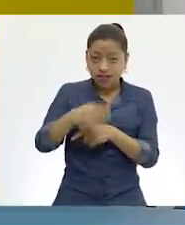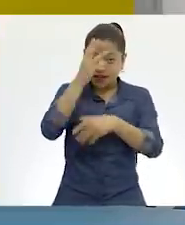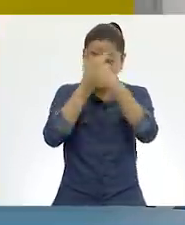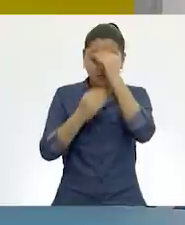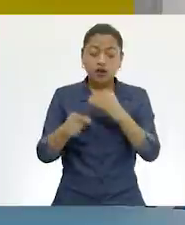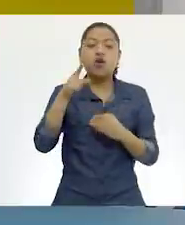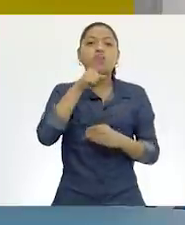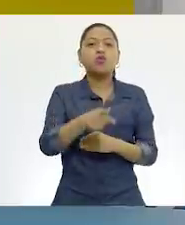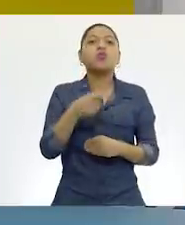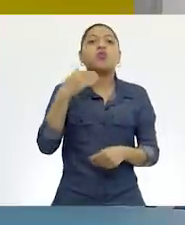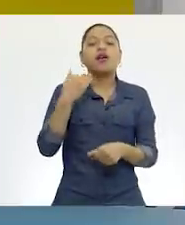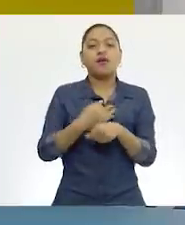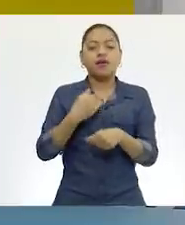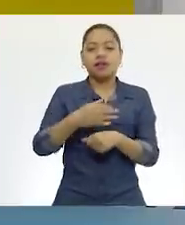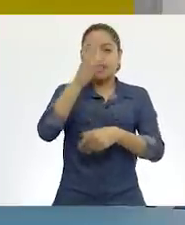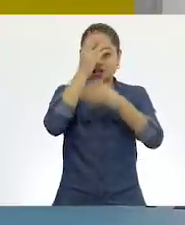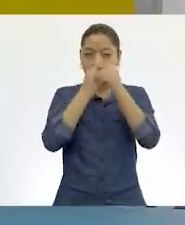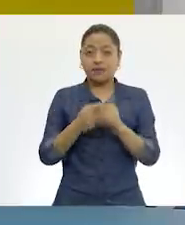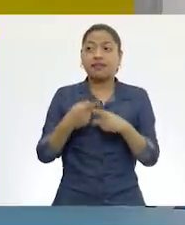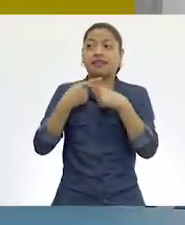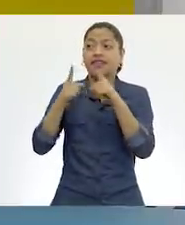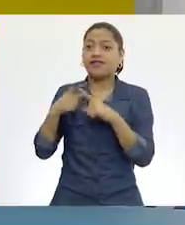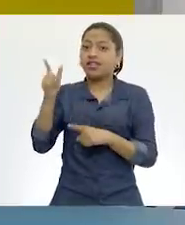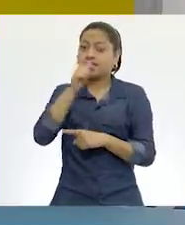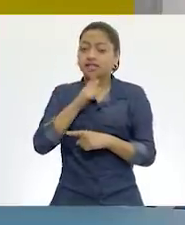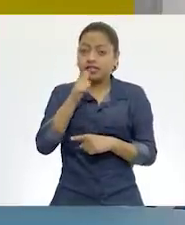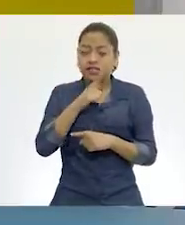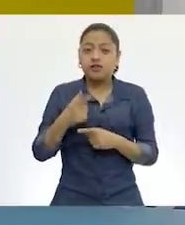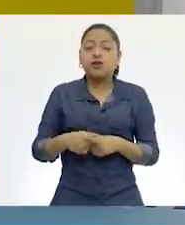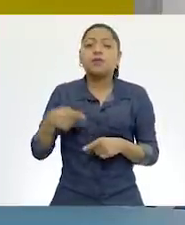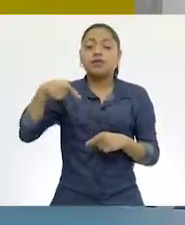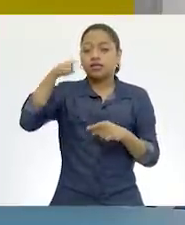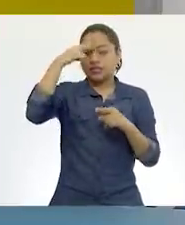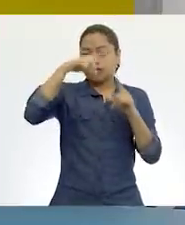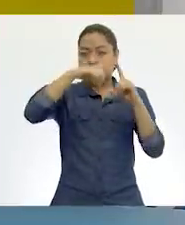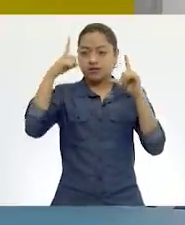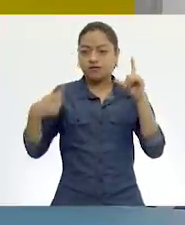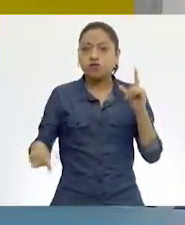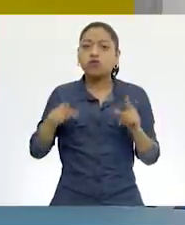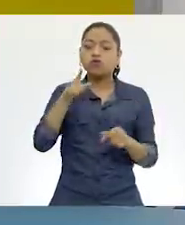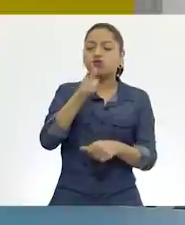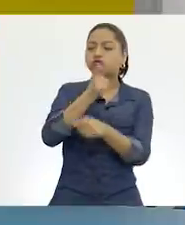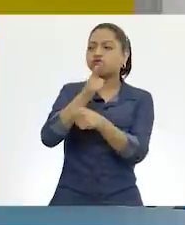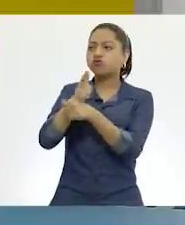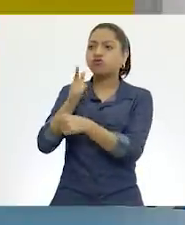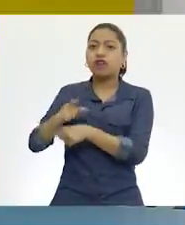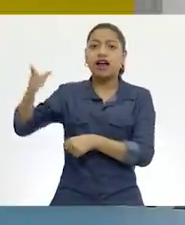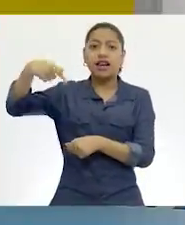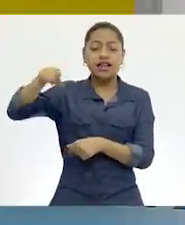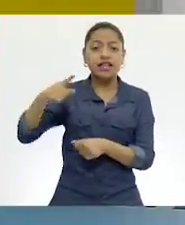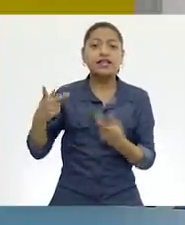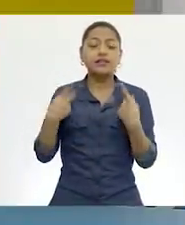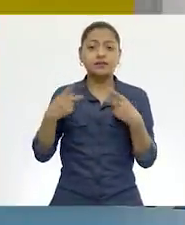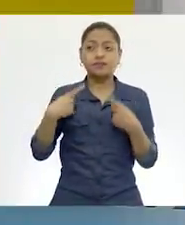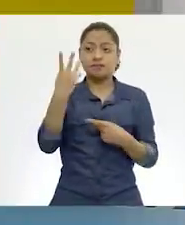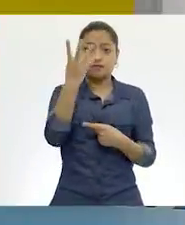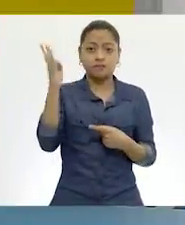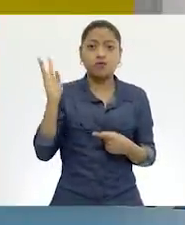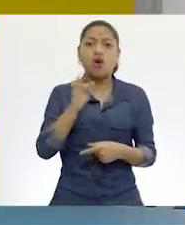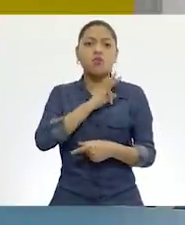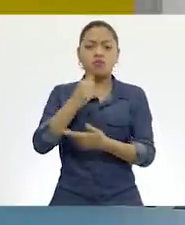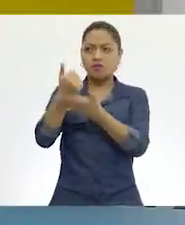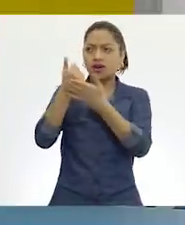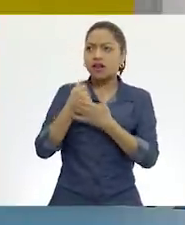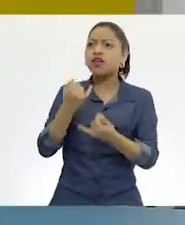valores la diversidad lingüística y cultural de México, identificando a aquellas personas que te pueden aportar información para